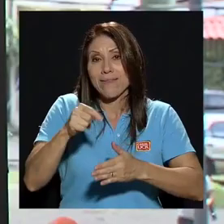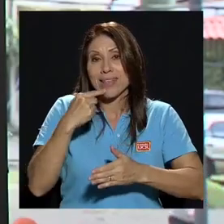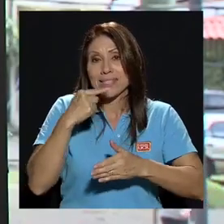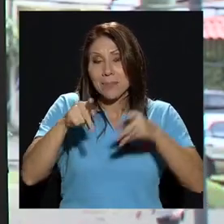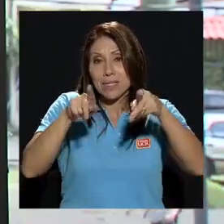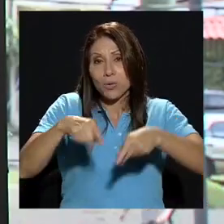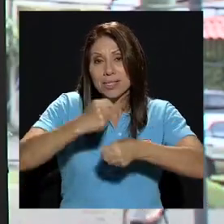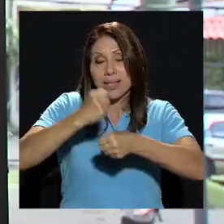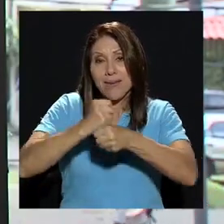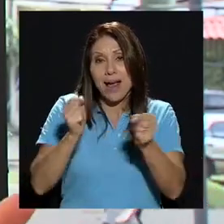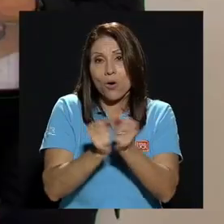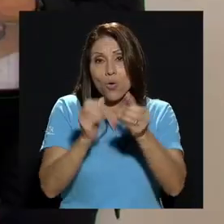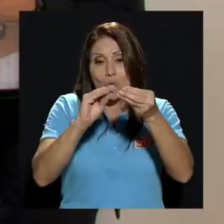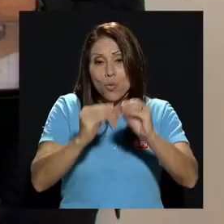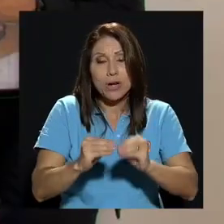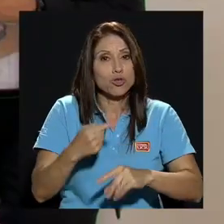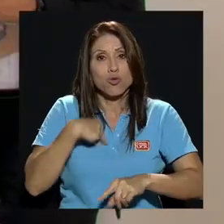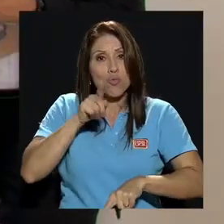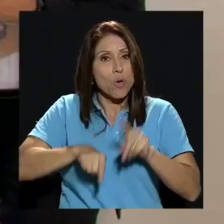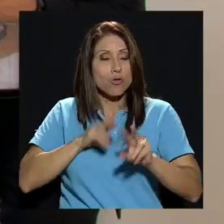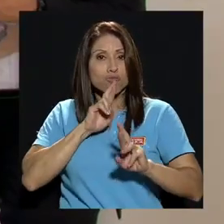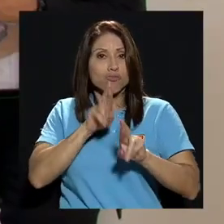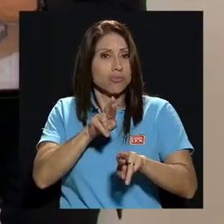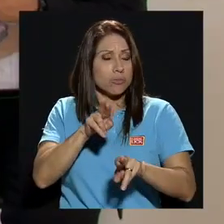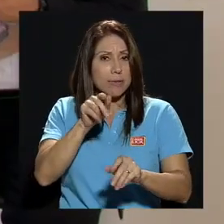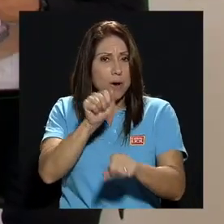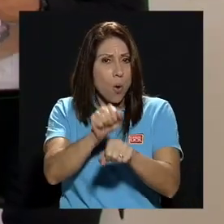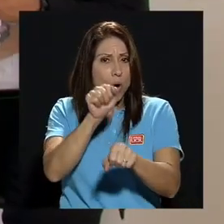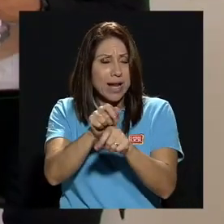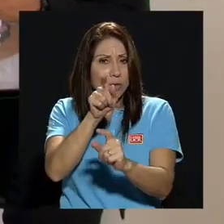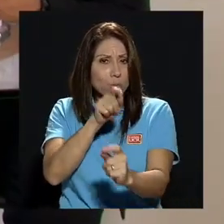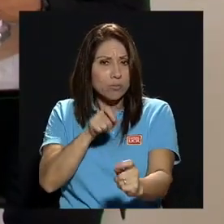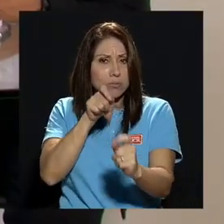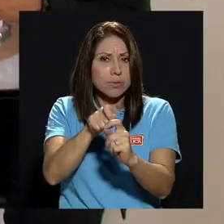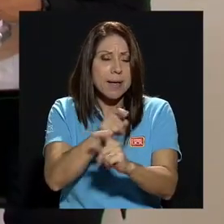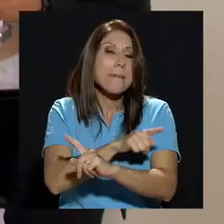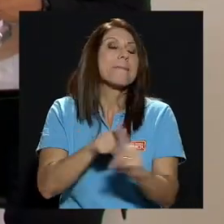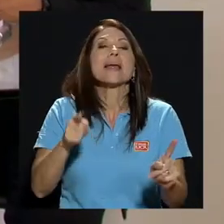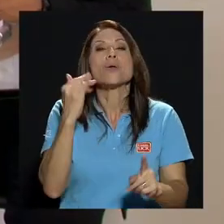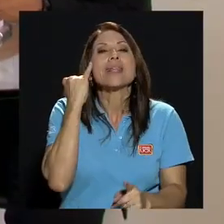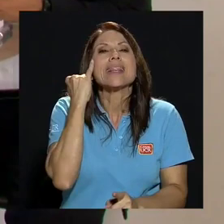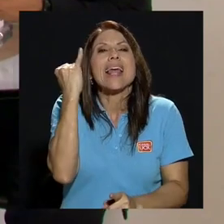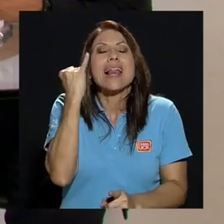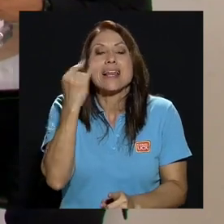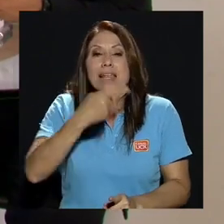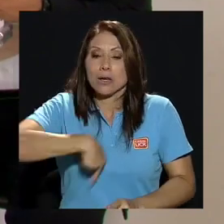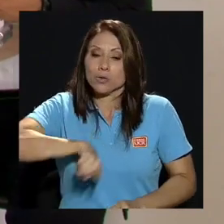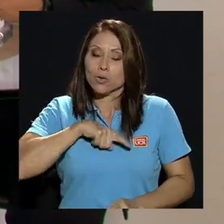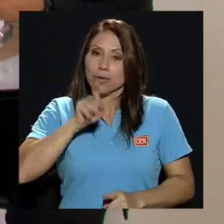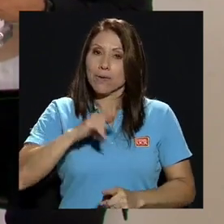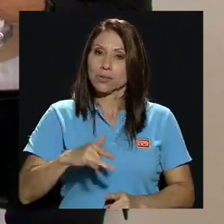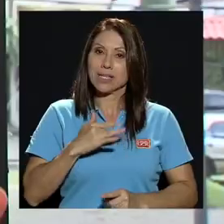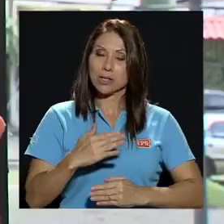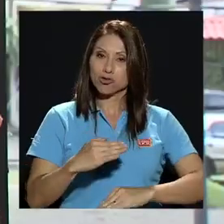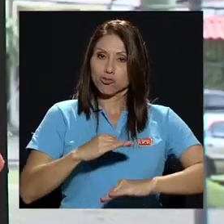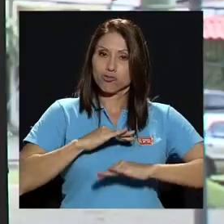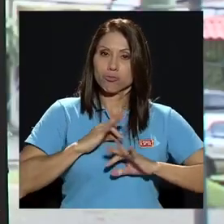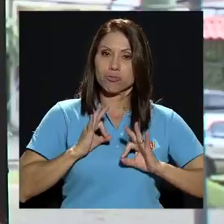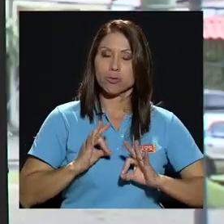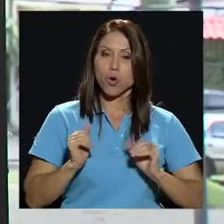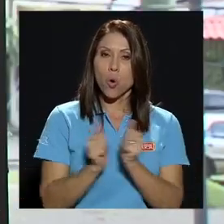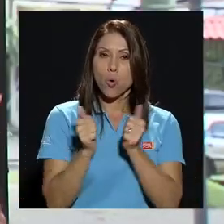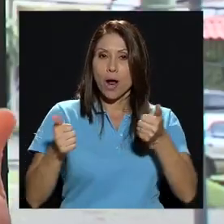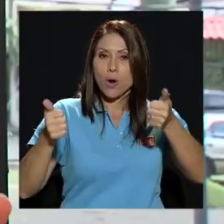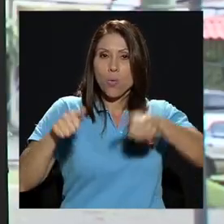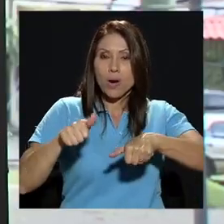concreta directa para decir eso pero lo ideal sería un punto donde podamos estar satisfechos nosotros con un acuerdo interno que nos